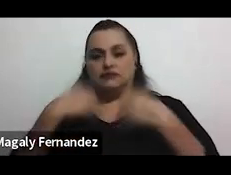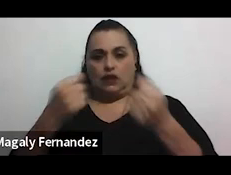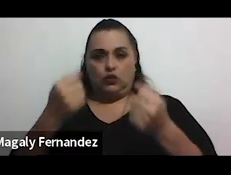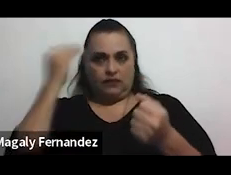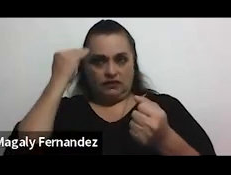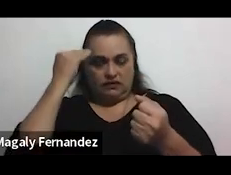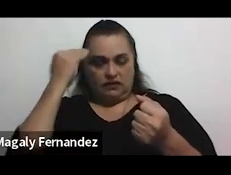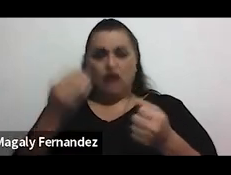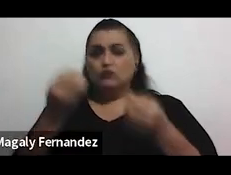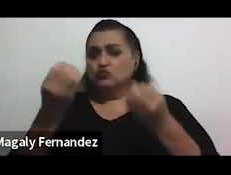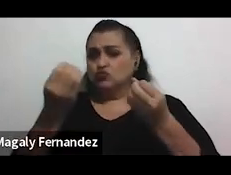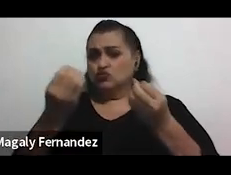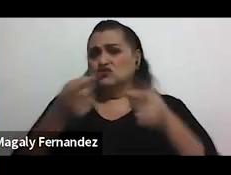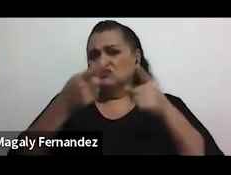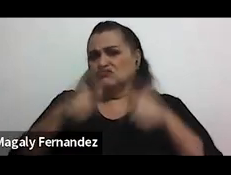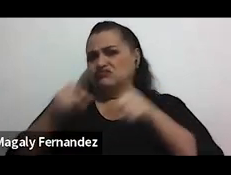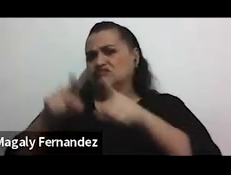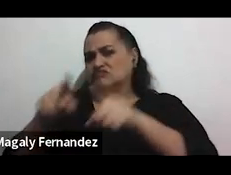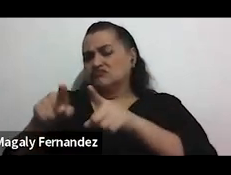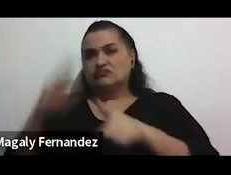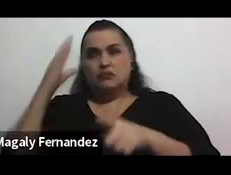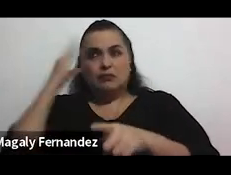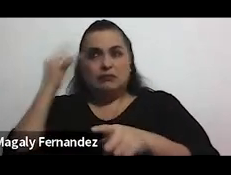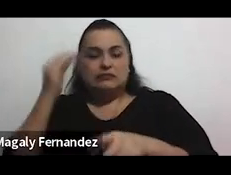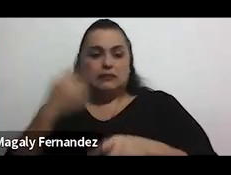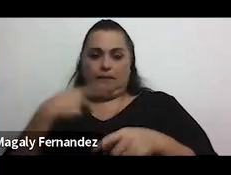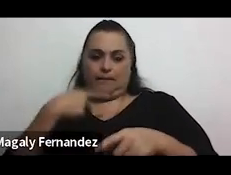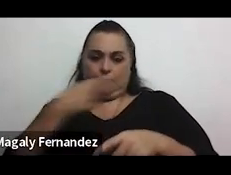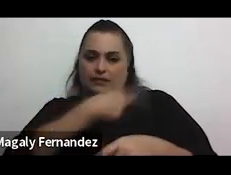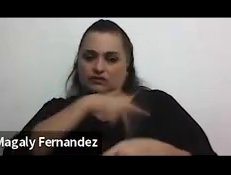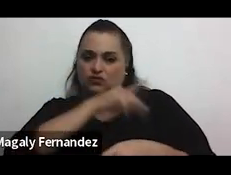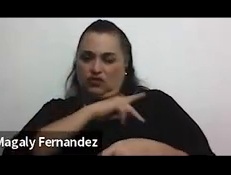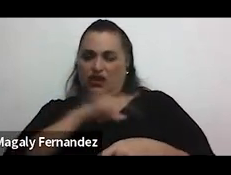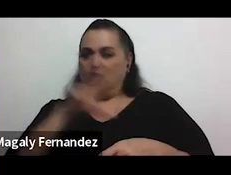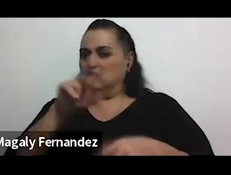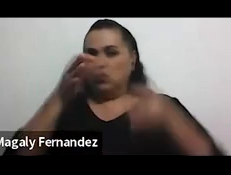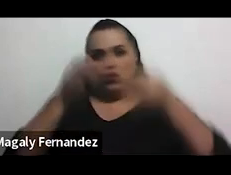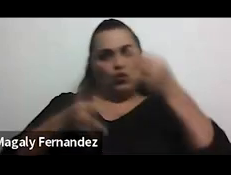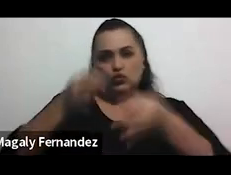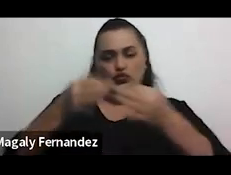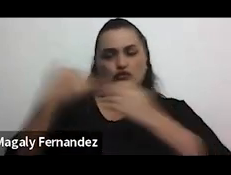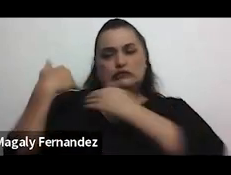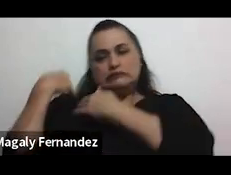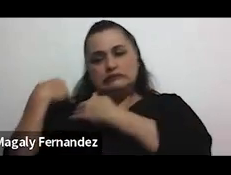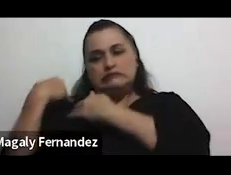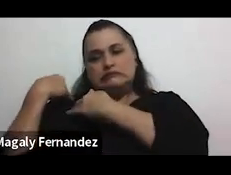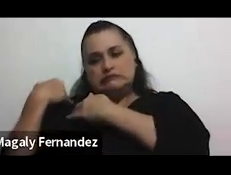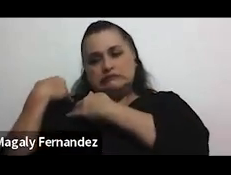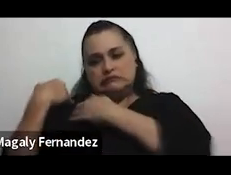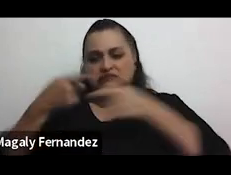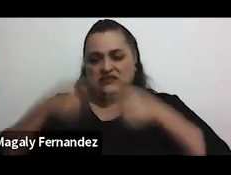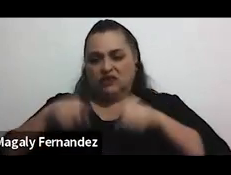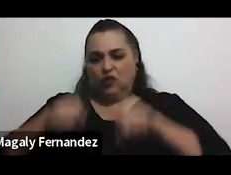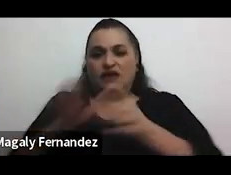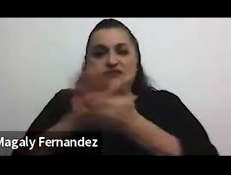muchas las secuelas que la persona experimenta al respecto y sería muy injusto seguir cargando con esas secuelas sin sanar